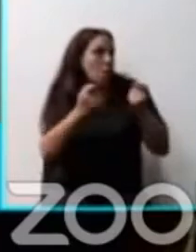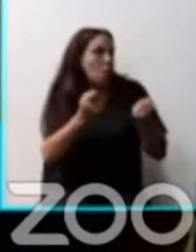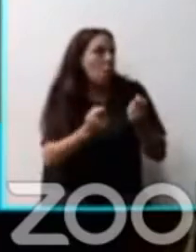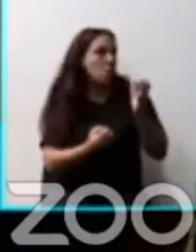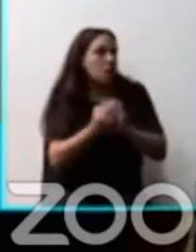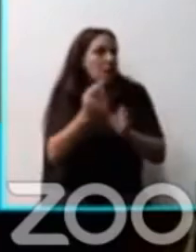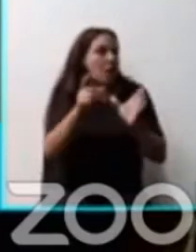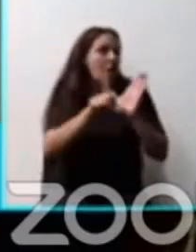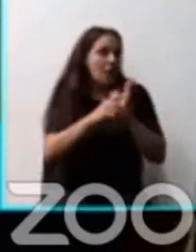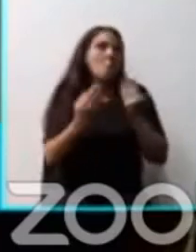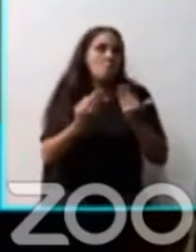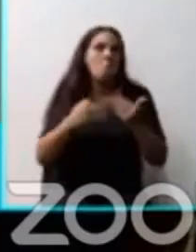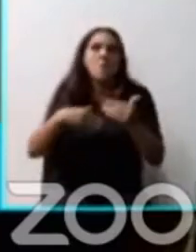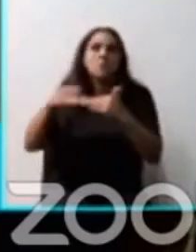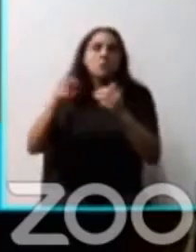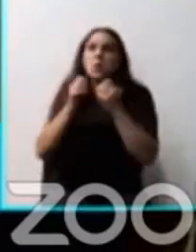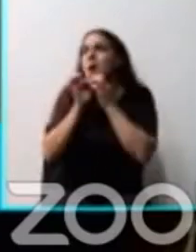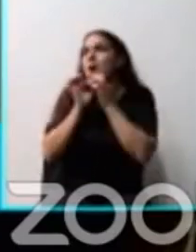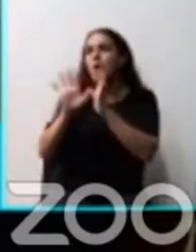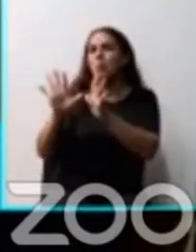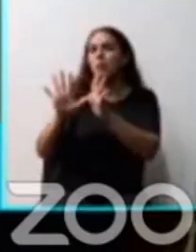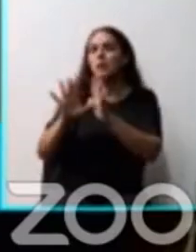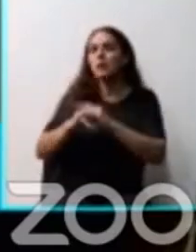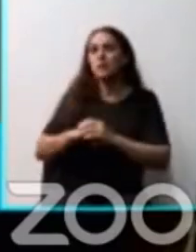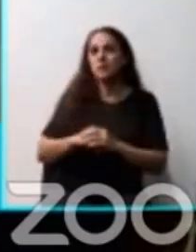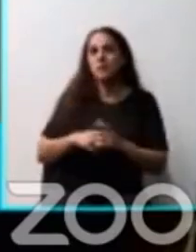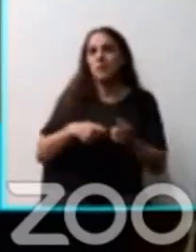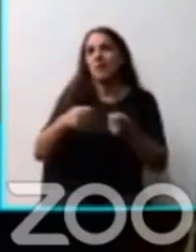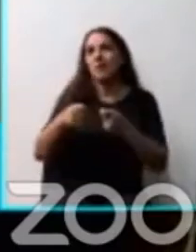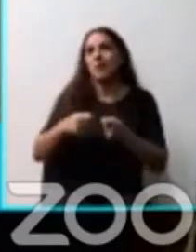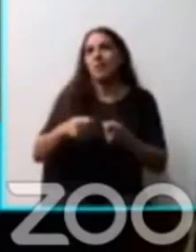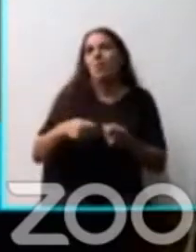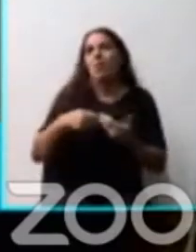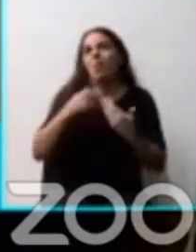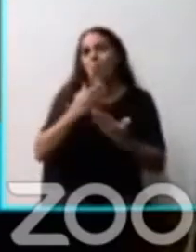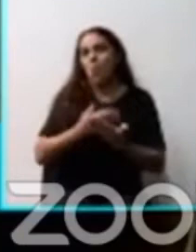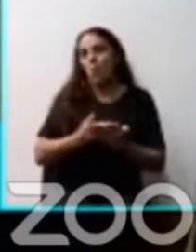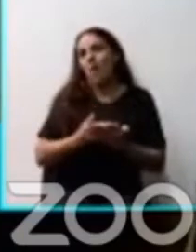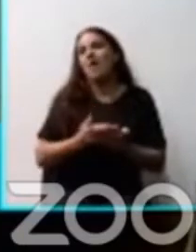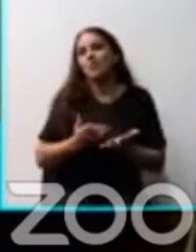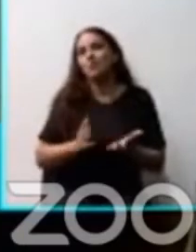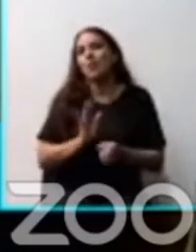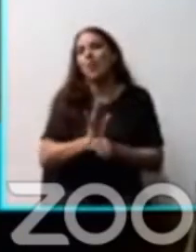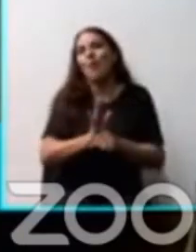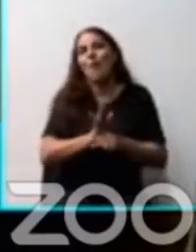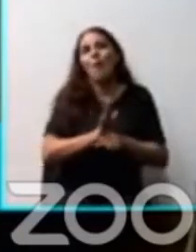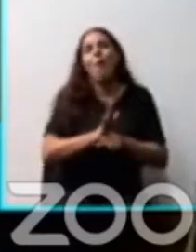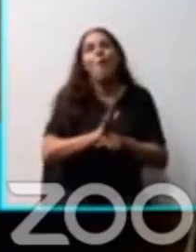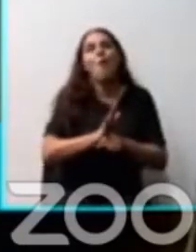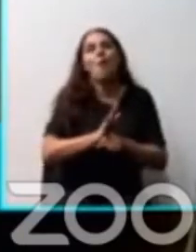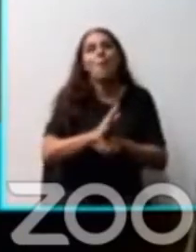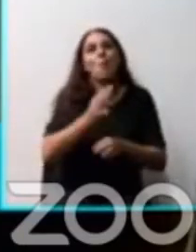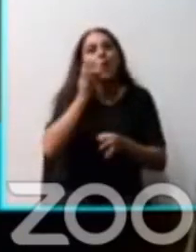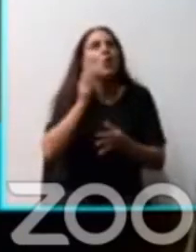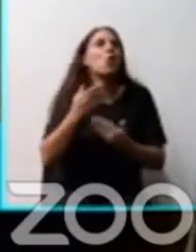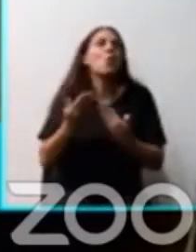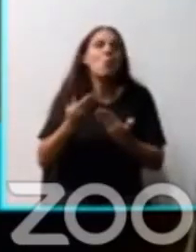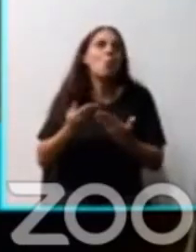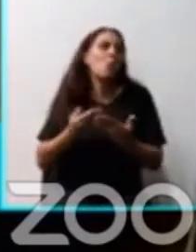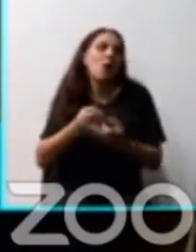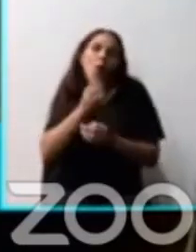construir lo que quieran. Un negocio genial. Un kiosquito que está abierto las 24 horas para cuando quieran.